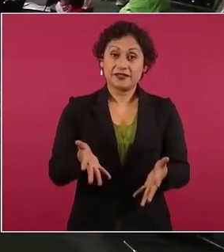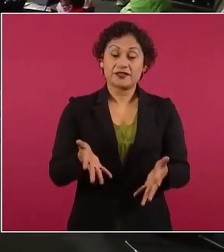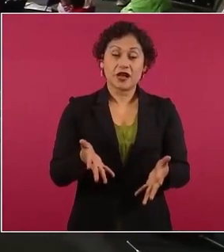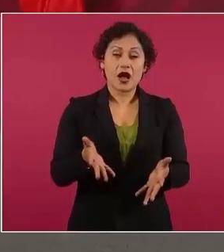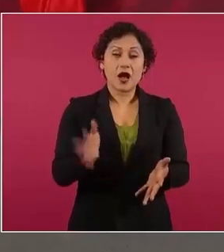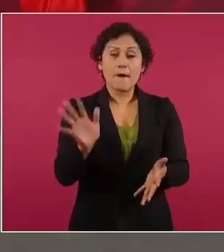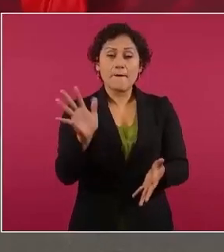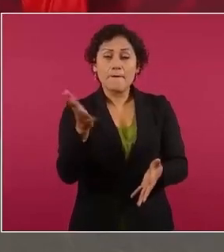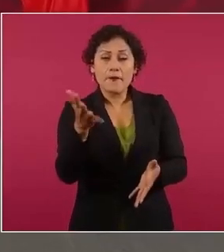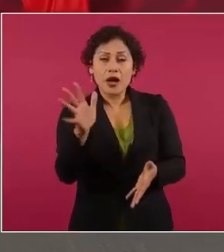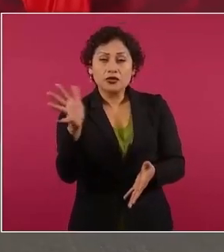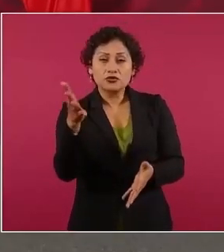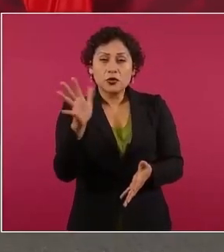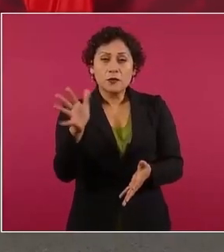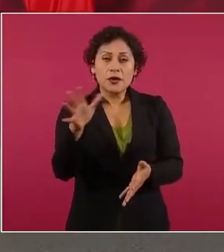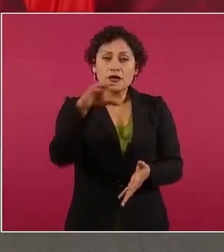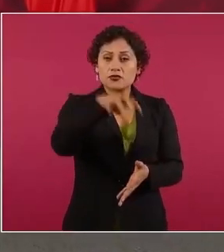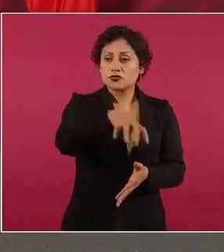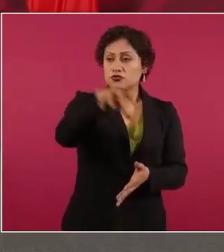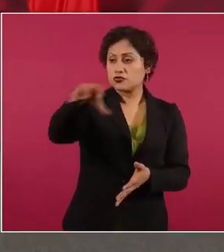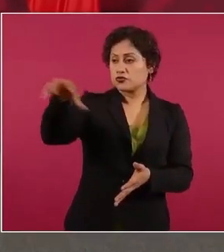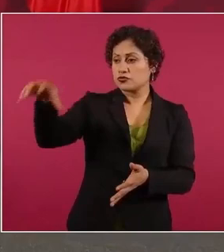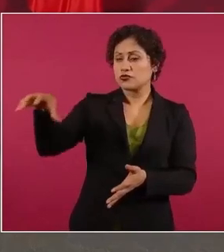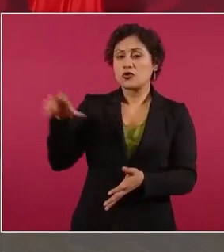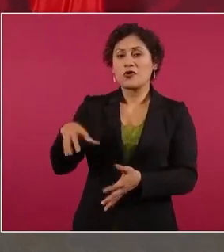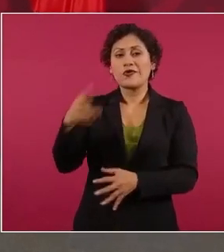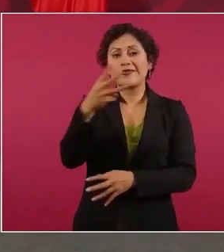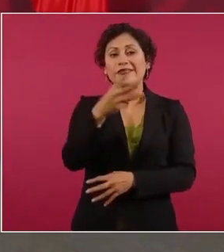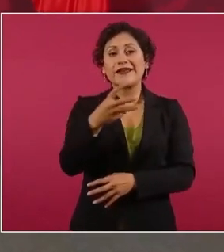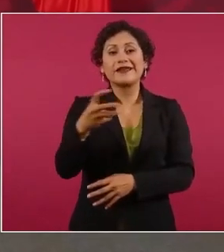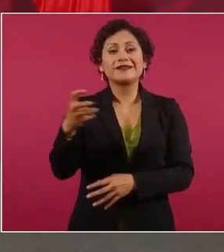cuarteles de la guardia nacional terminados